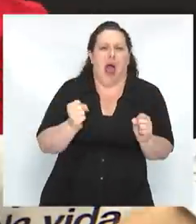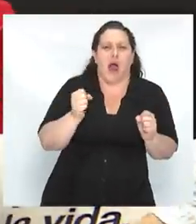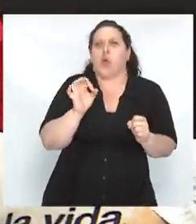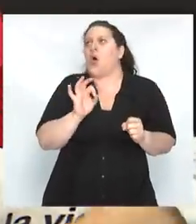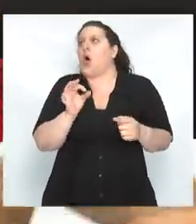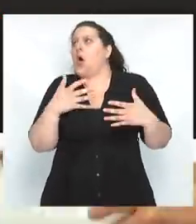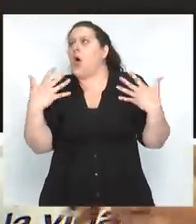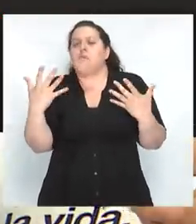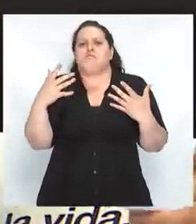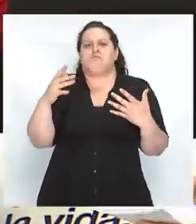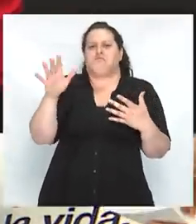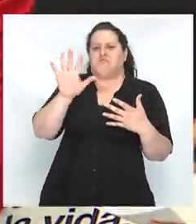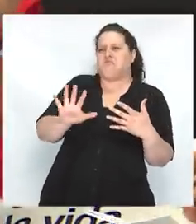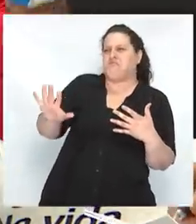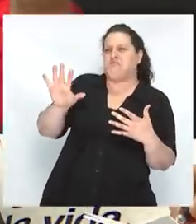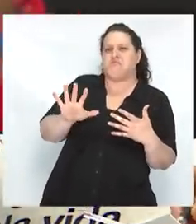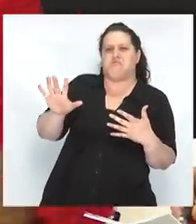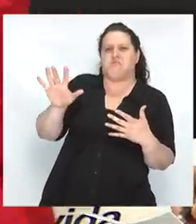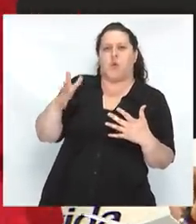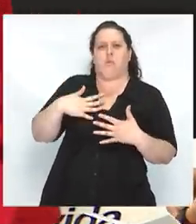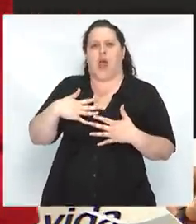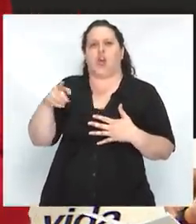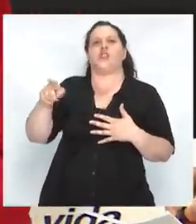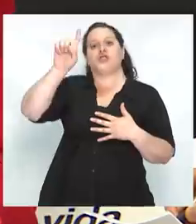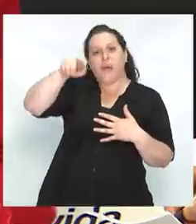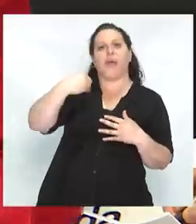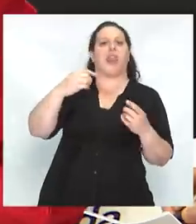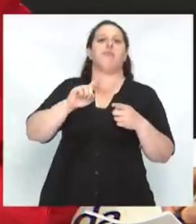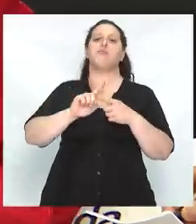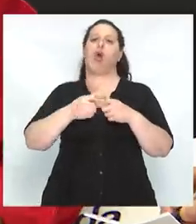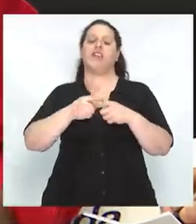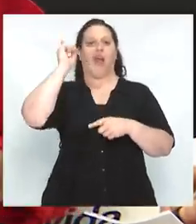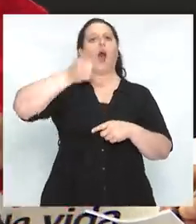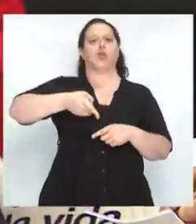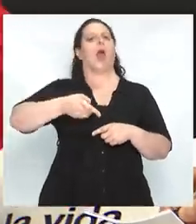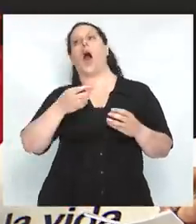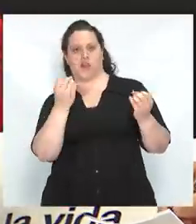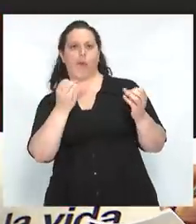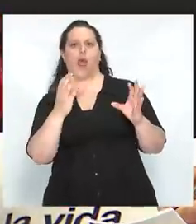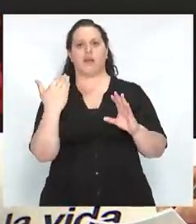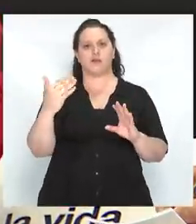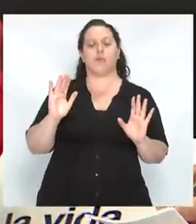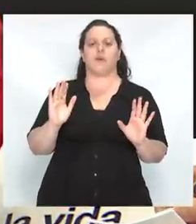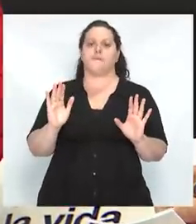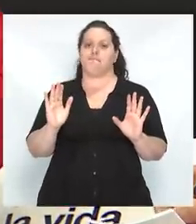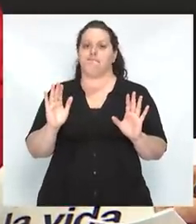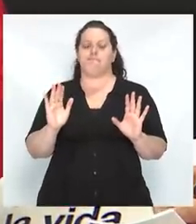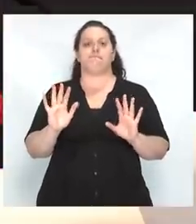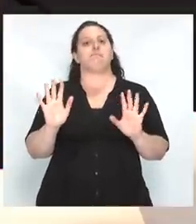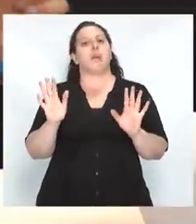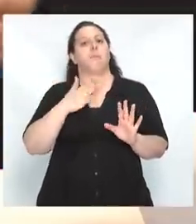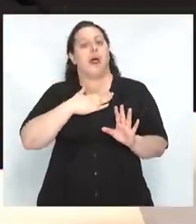es alguien en quien desconfiar y eso va a justificar todas las políticas autoritarias. Creo que una de las tareas